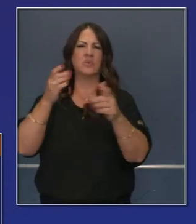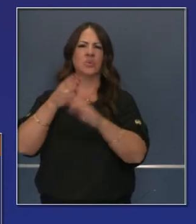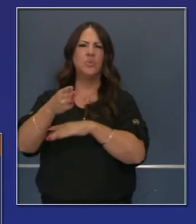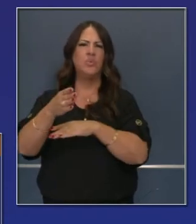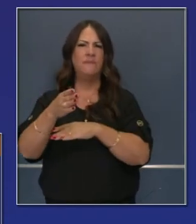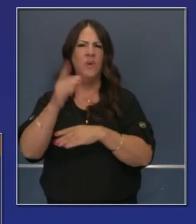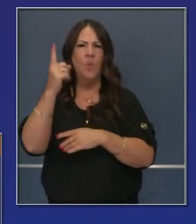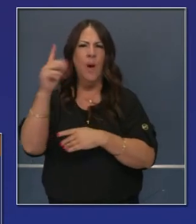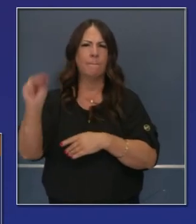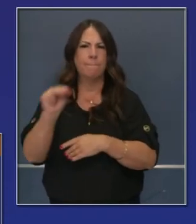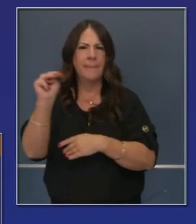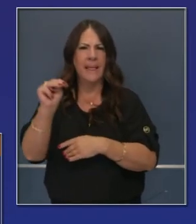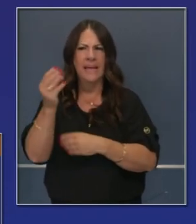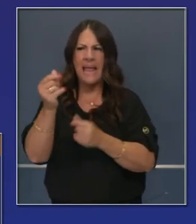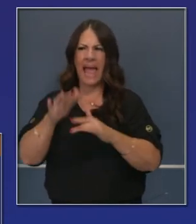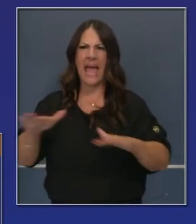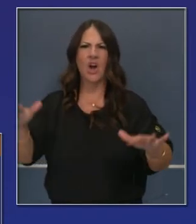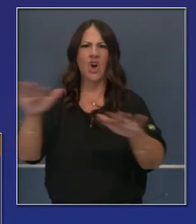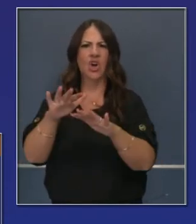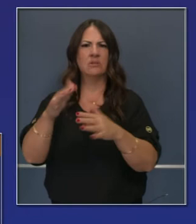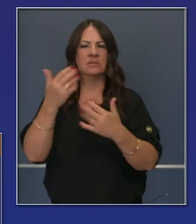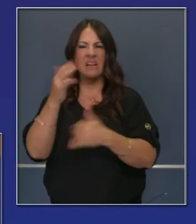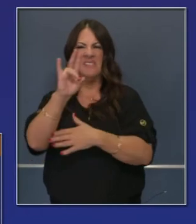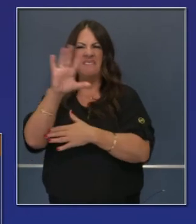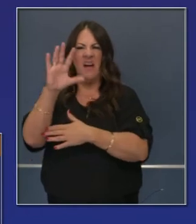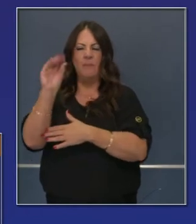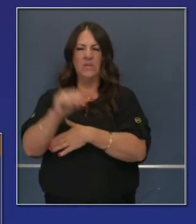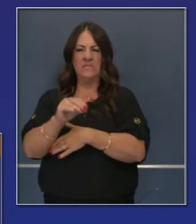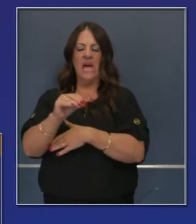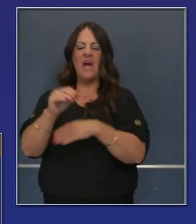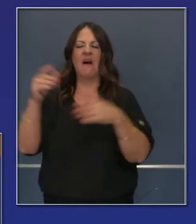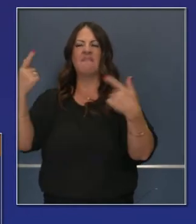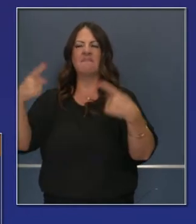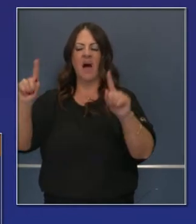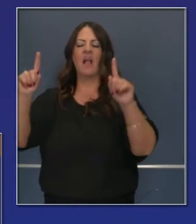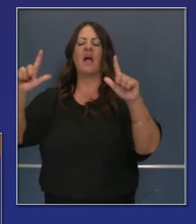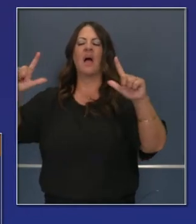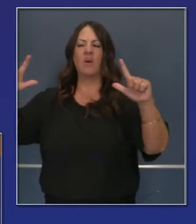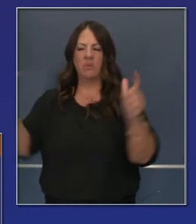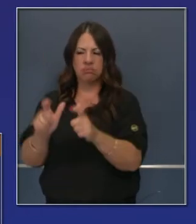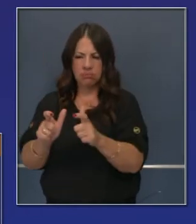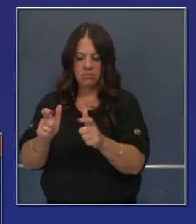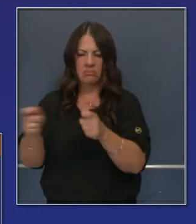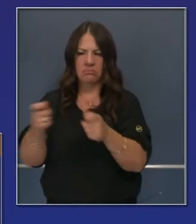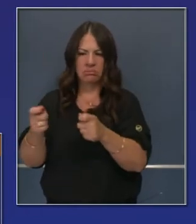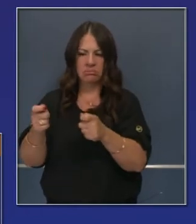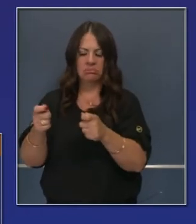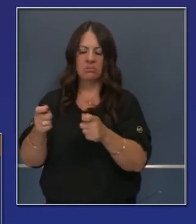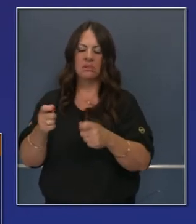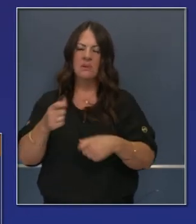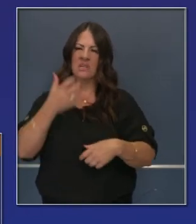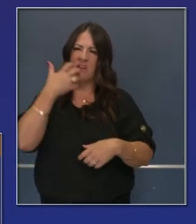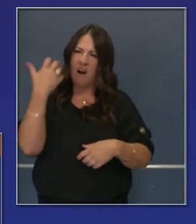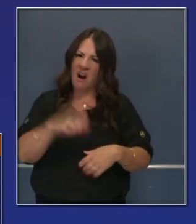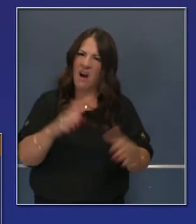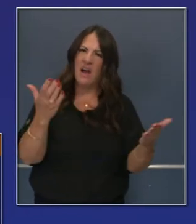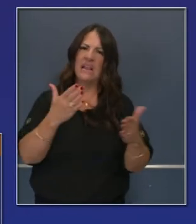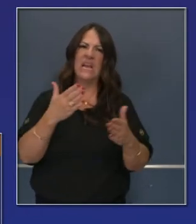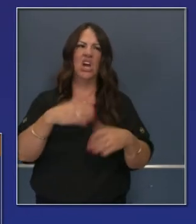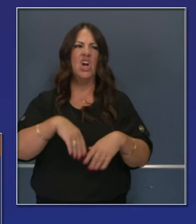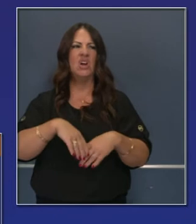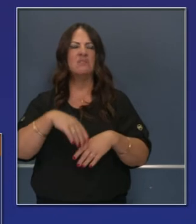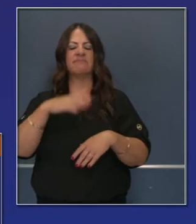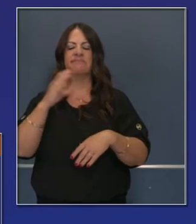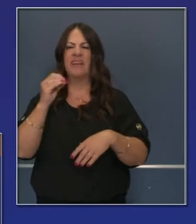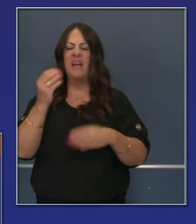el complejo de August, ¿qué prueba más necesitan ustedes de ver lo que nos preocupa? Que lo caliente se pone